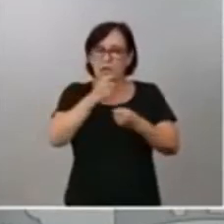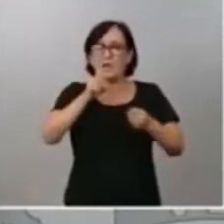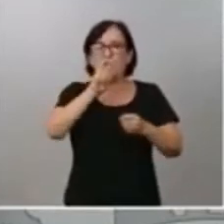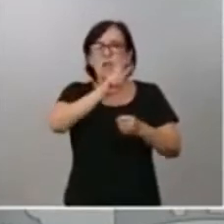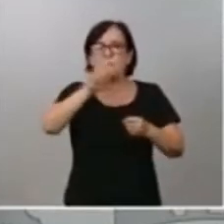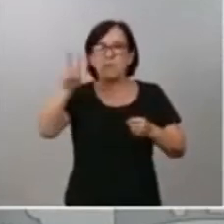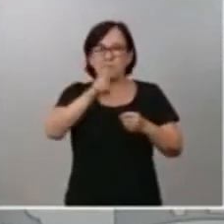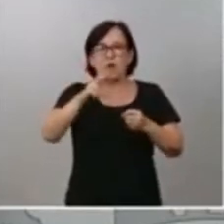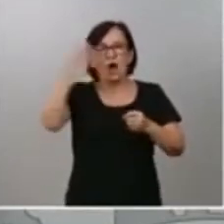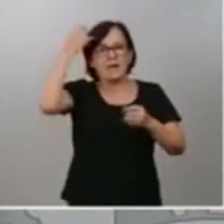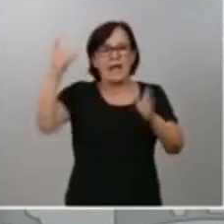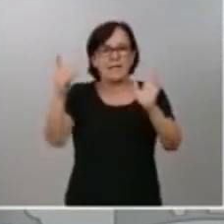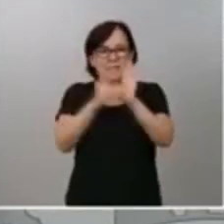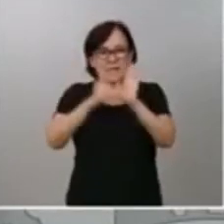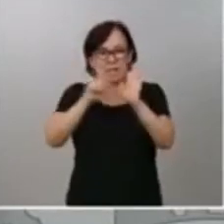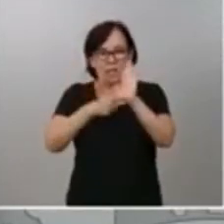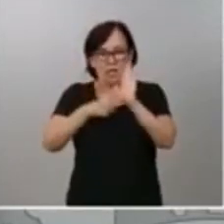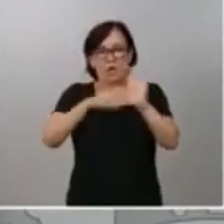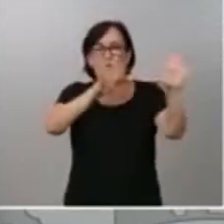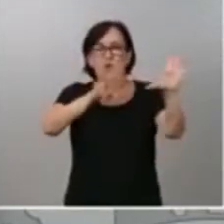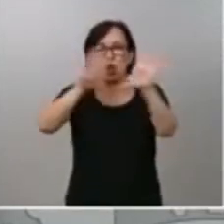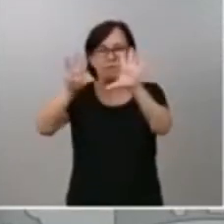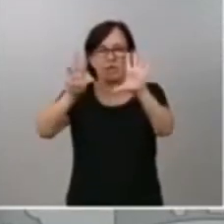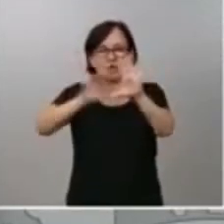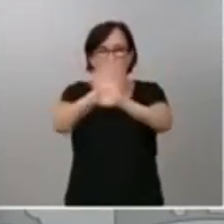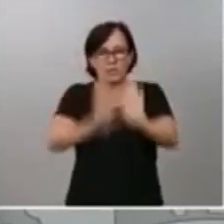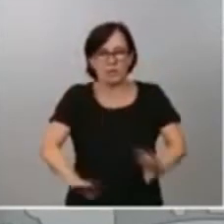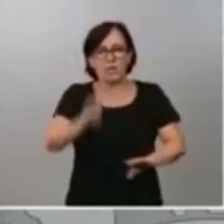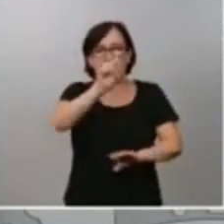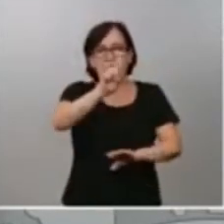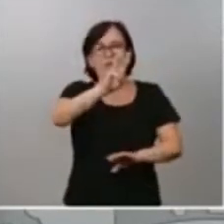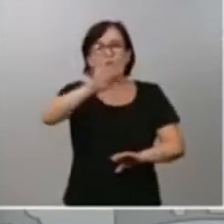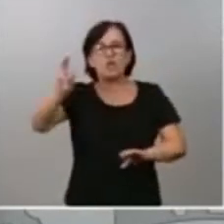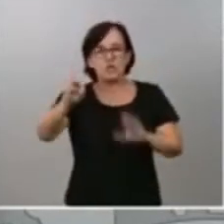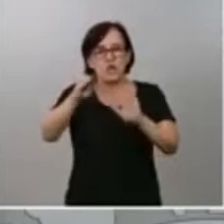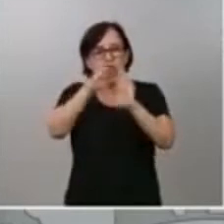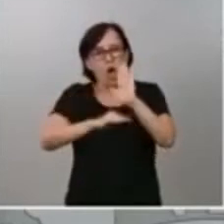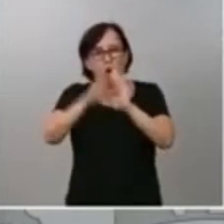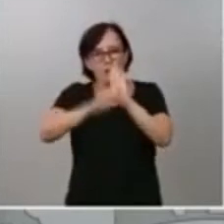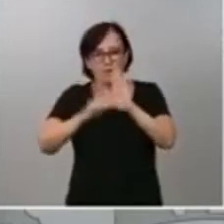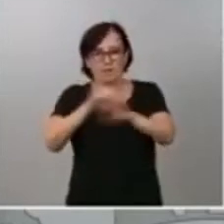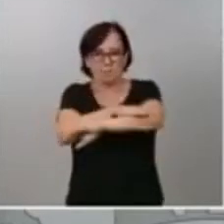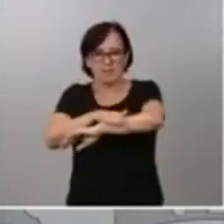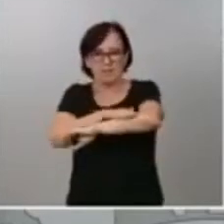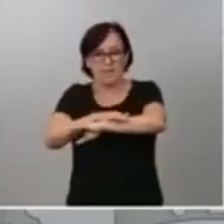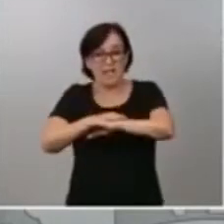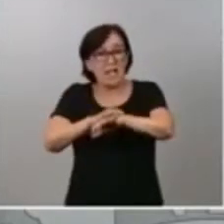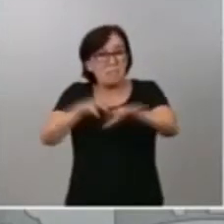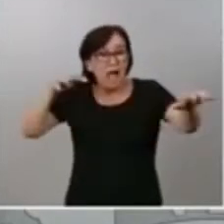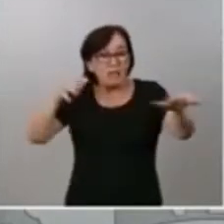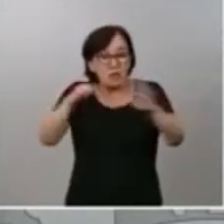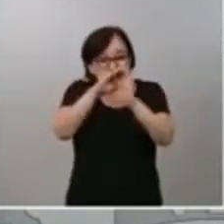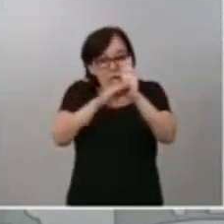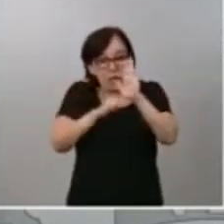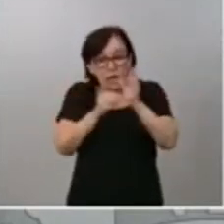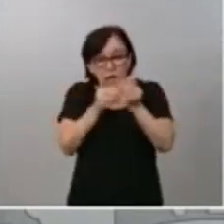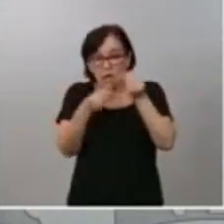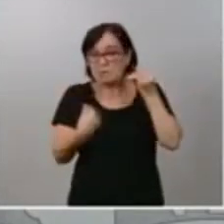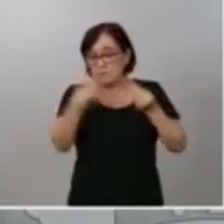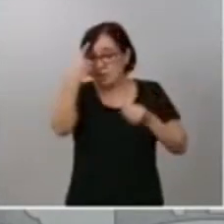leyes, 98 resoluciones, 130 órdenes ministeriales. La mayoría de ellas, evidentemente, lo saben ustedes,